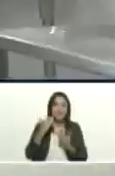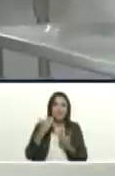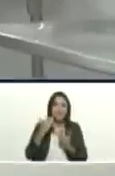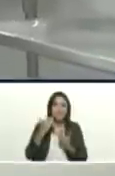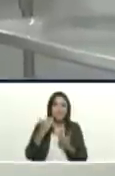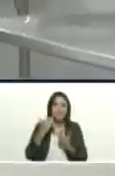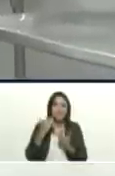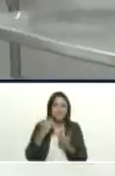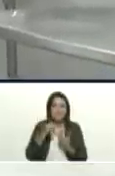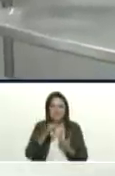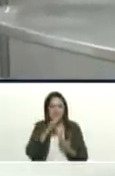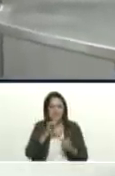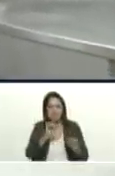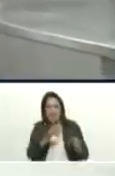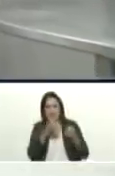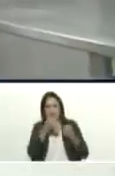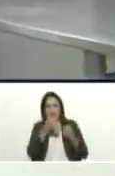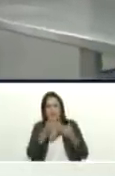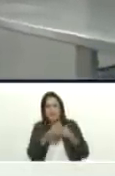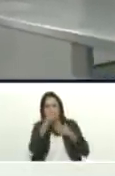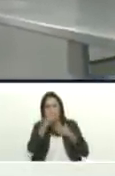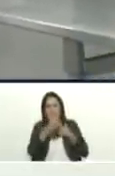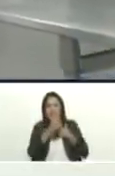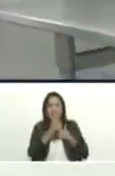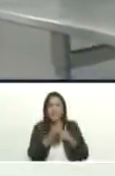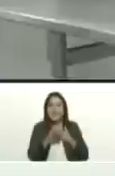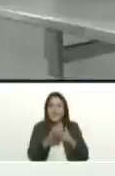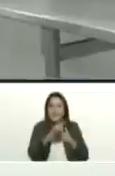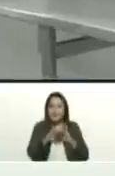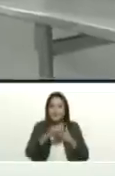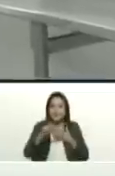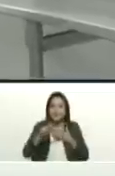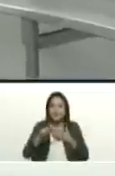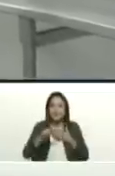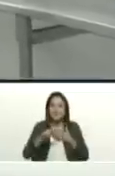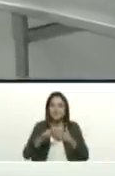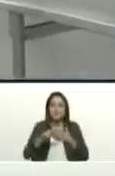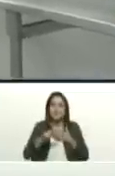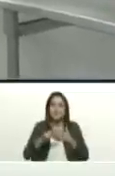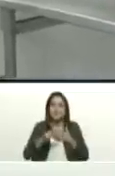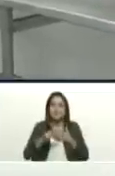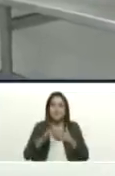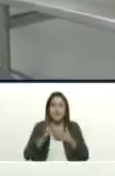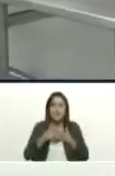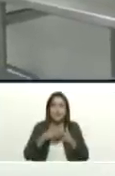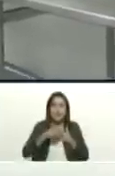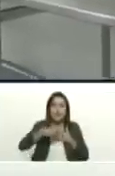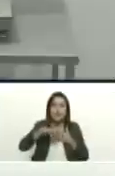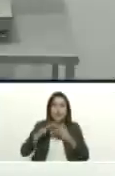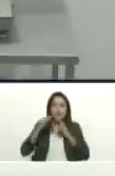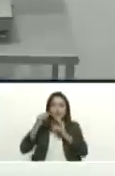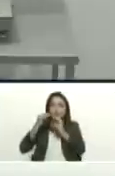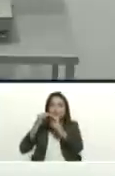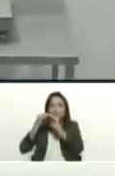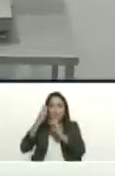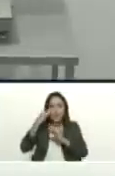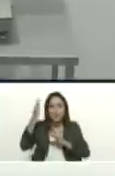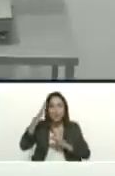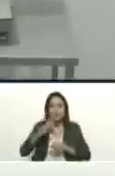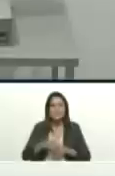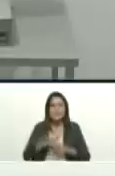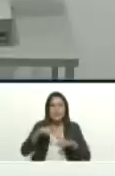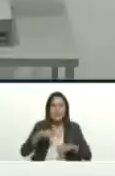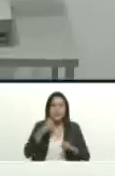quien en contra esta batalla que he calificado como una batalla amarga